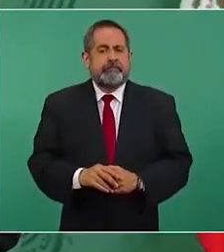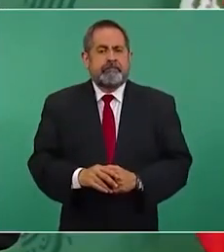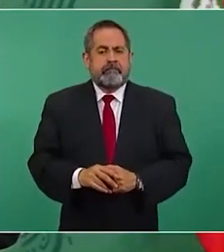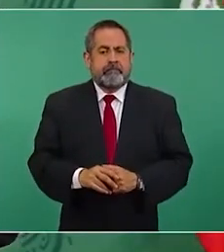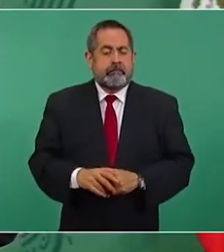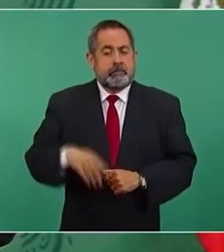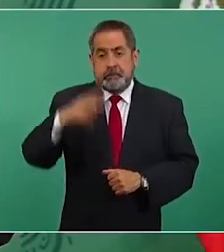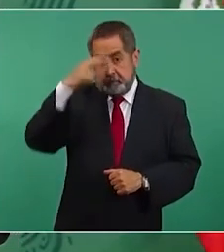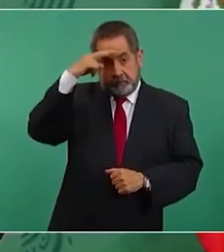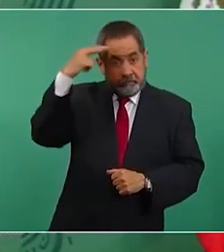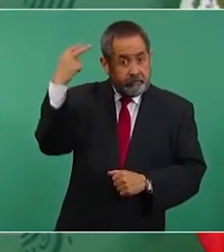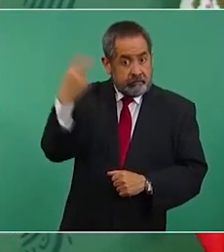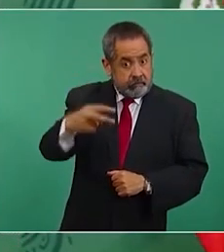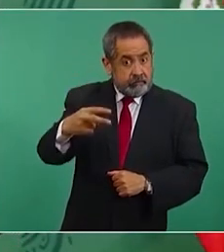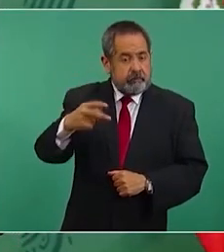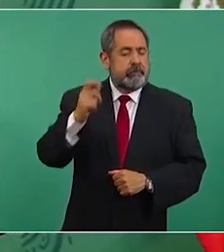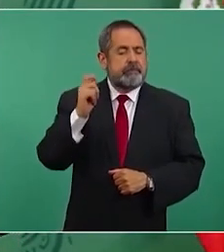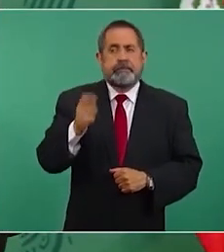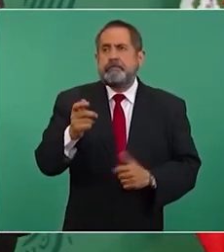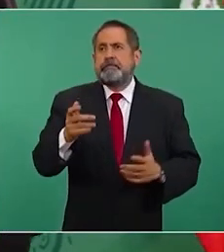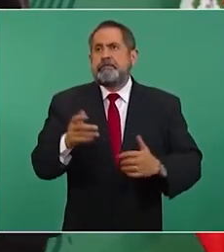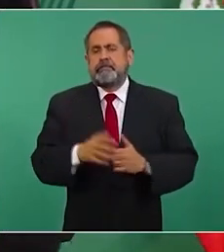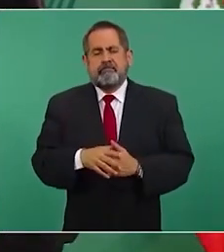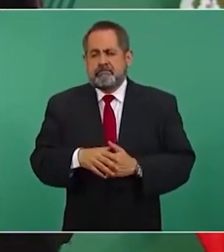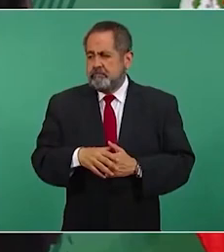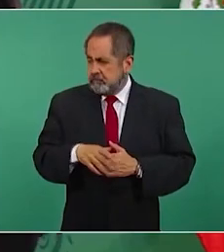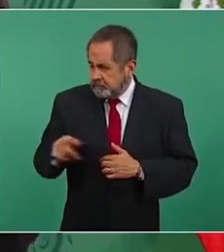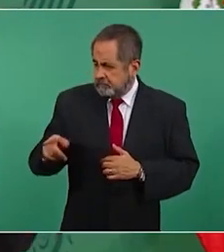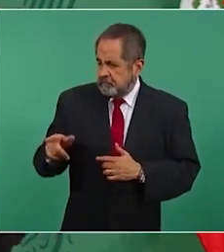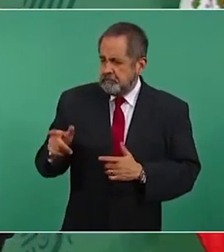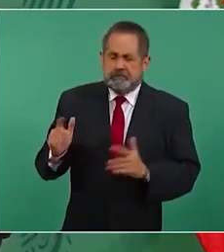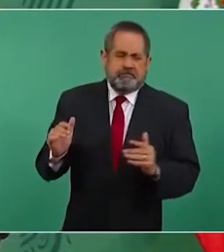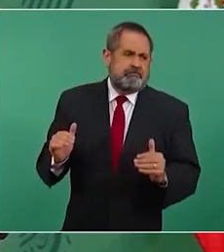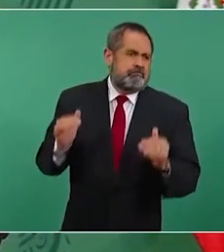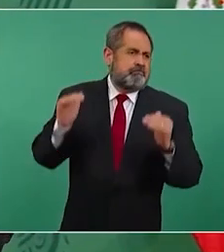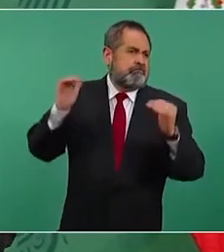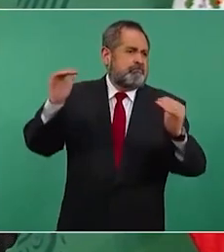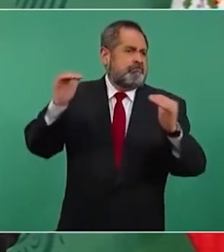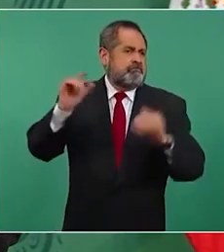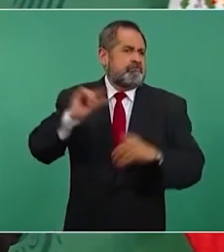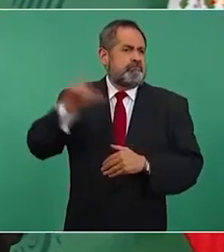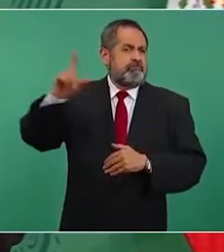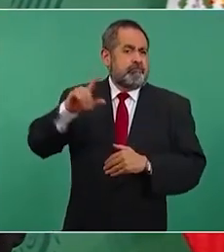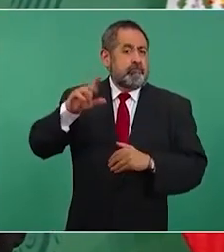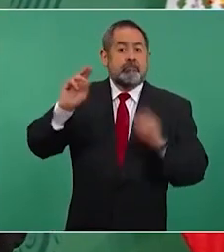México tiene un prestigio como nunca en el mundo